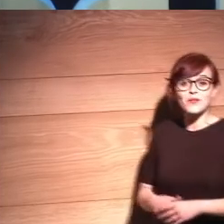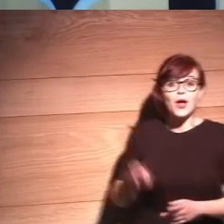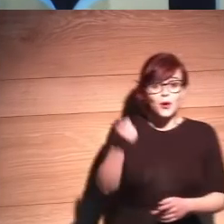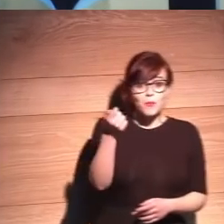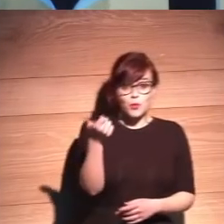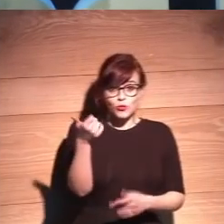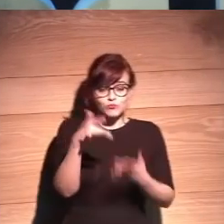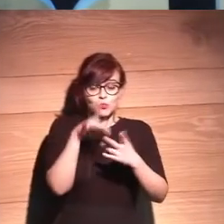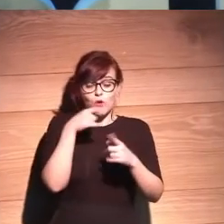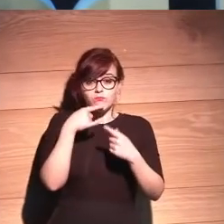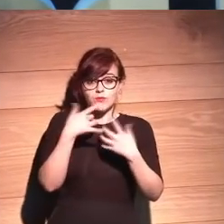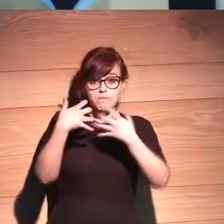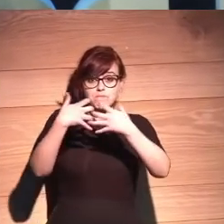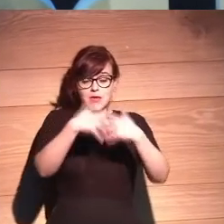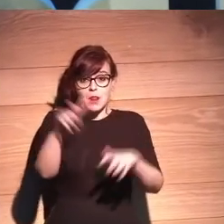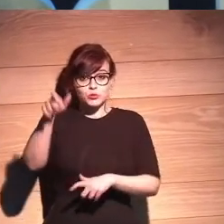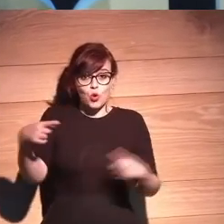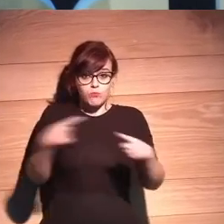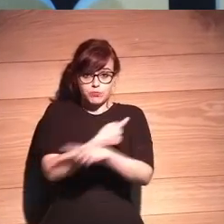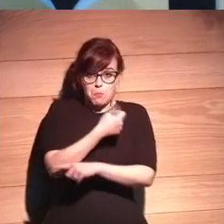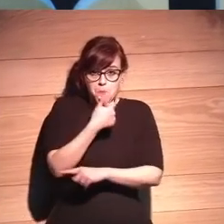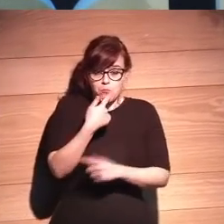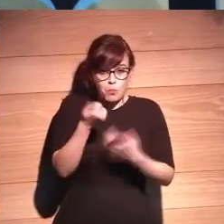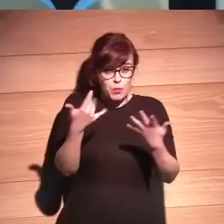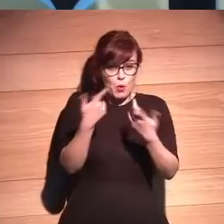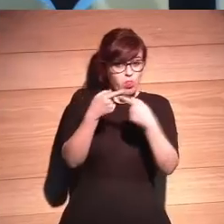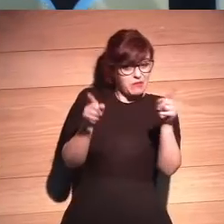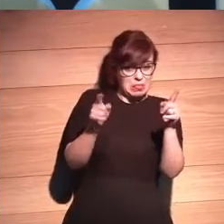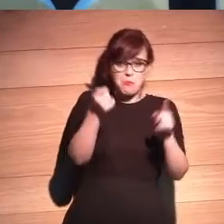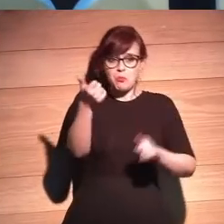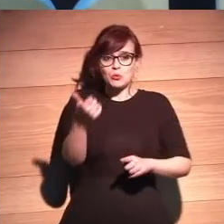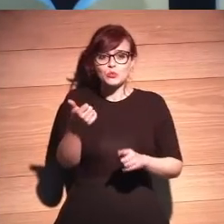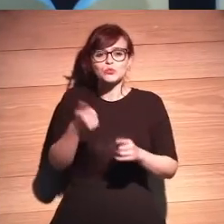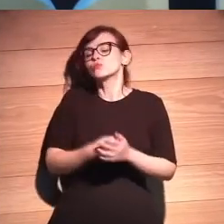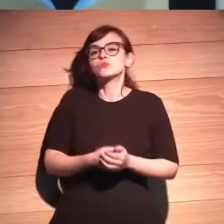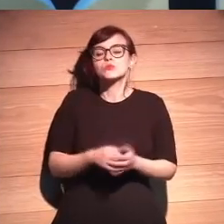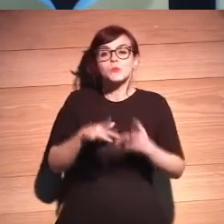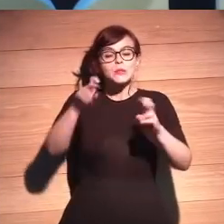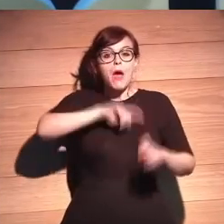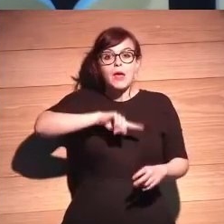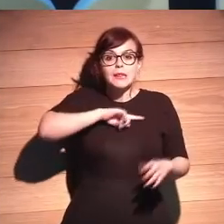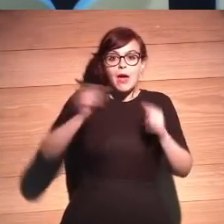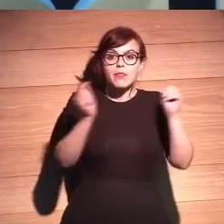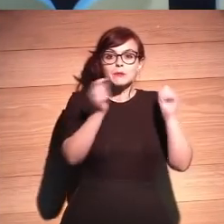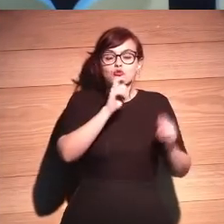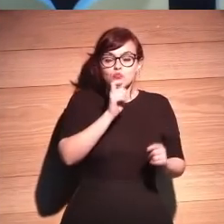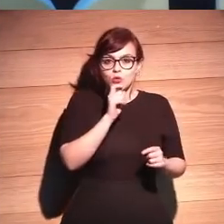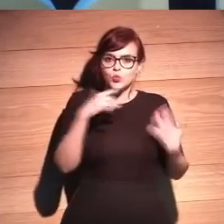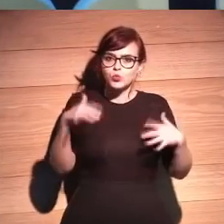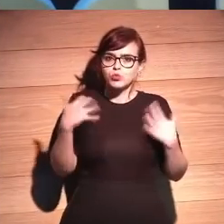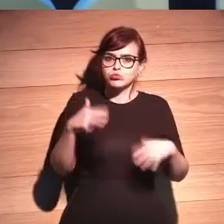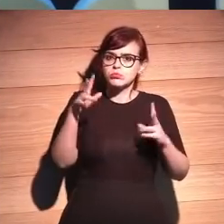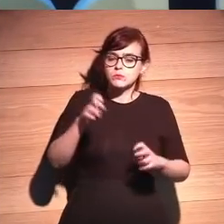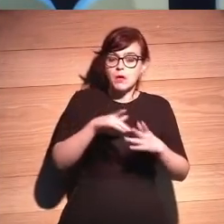cómo se debate sobre la ética? Sí, sí, sí. ¿Cómo se debate sobre la ética de eso? Bueno, y ahí es donde hay para